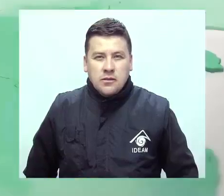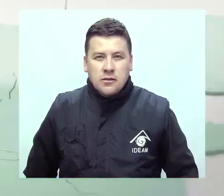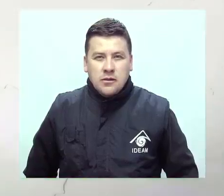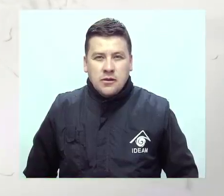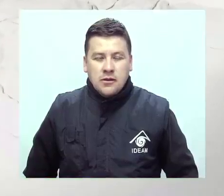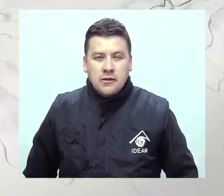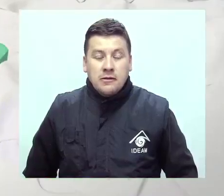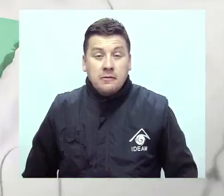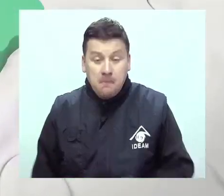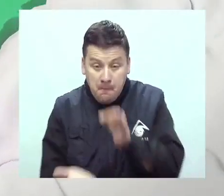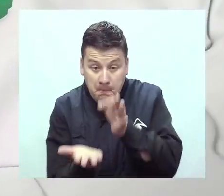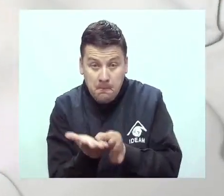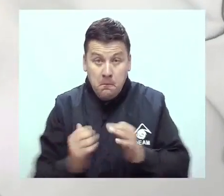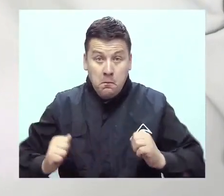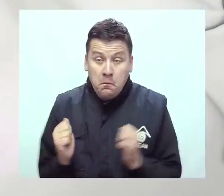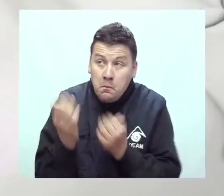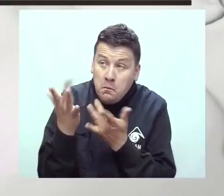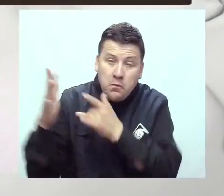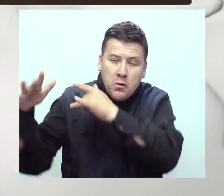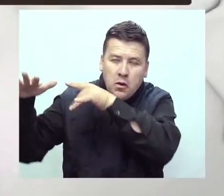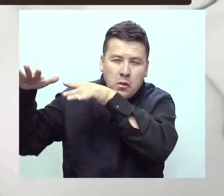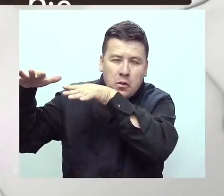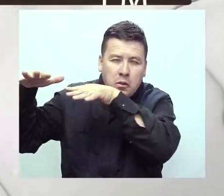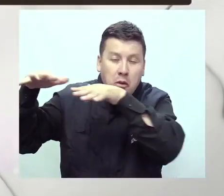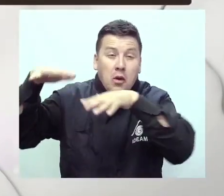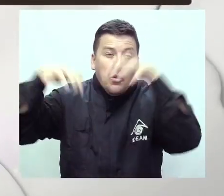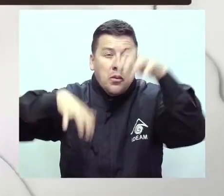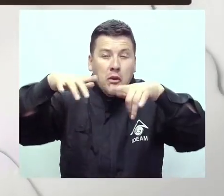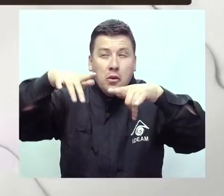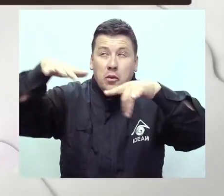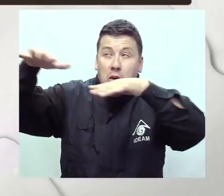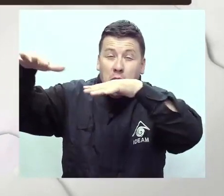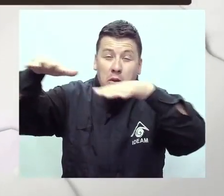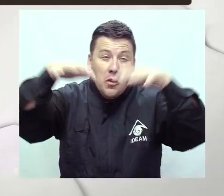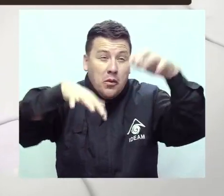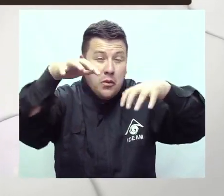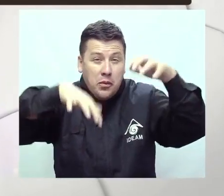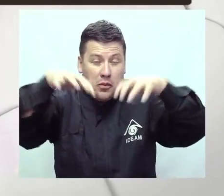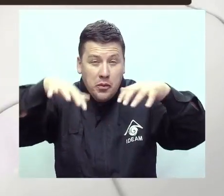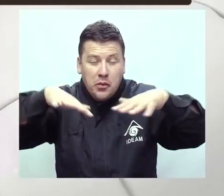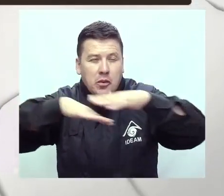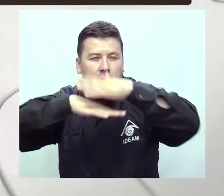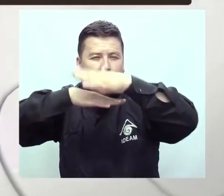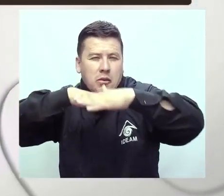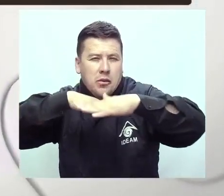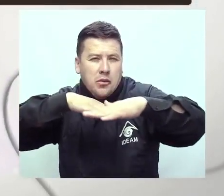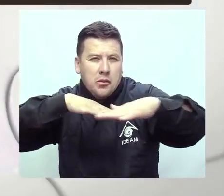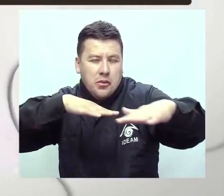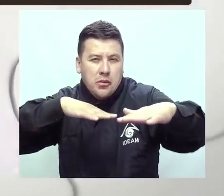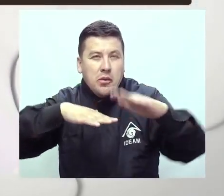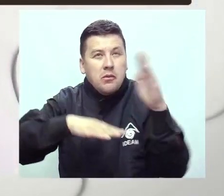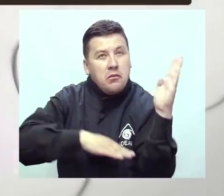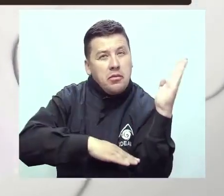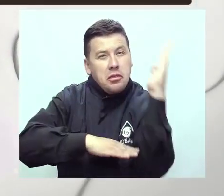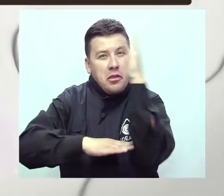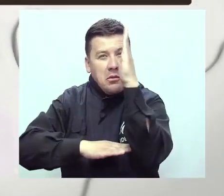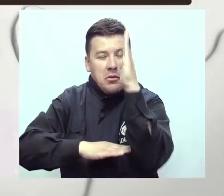La capital espera cielos entrenublados con lluvias localizadas hacia el oriente de la ciudad y la sabana durante la media mañana.